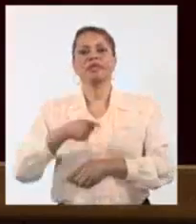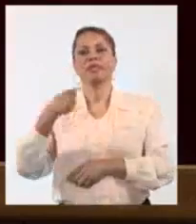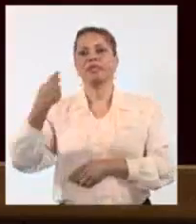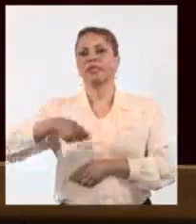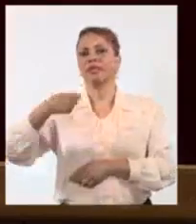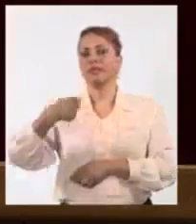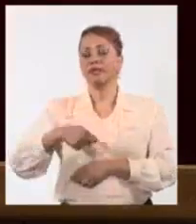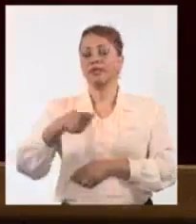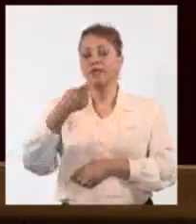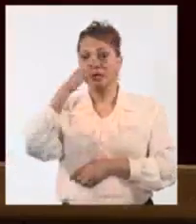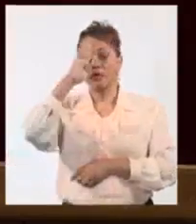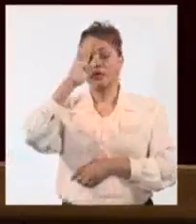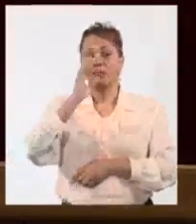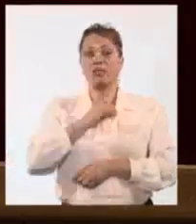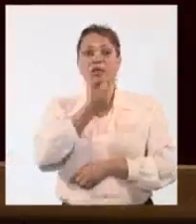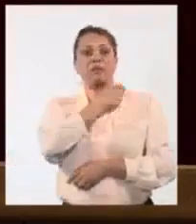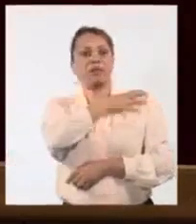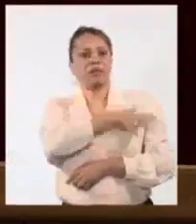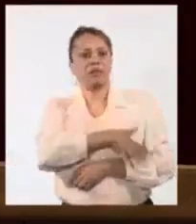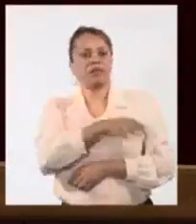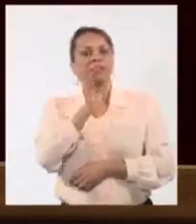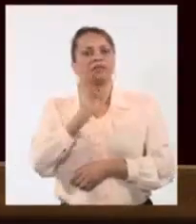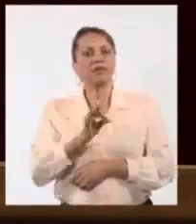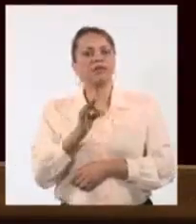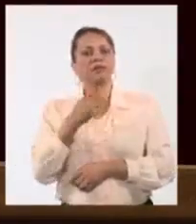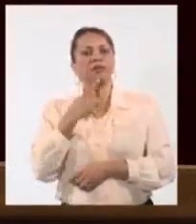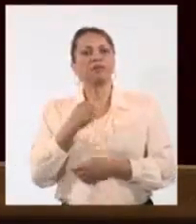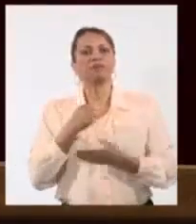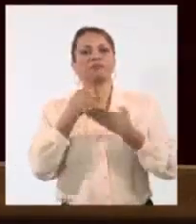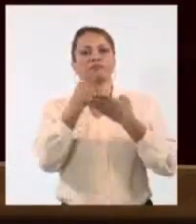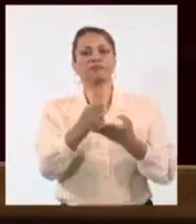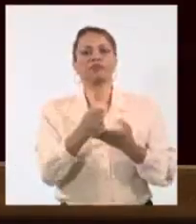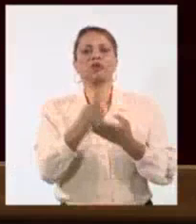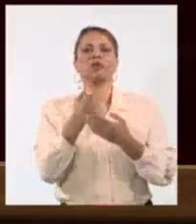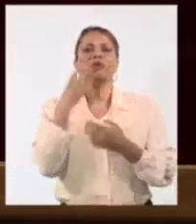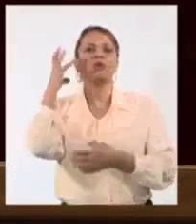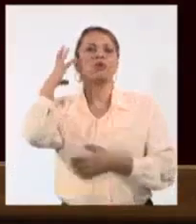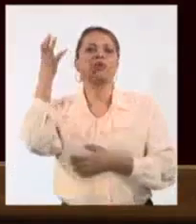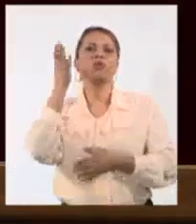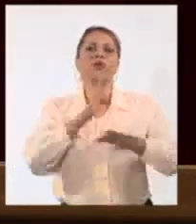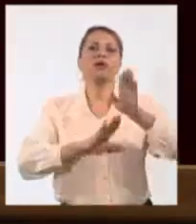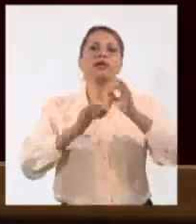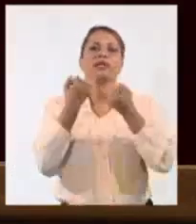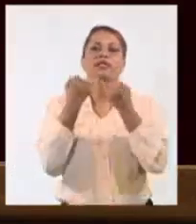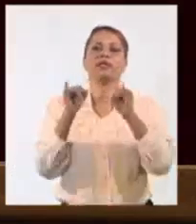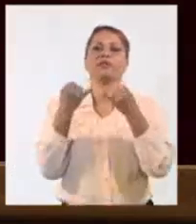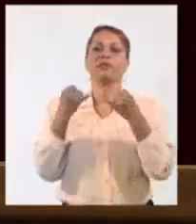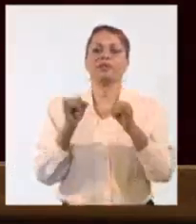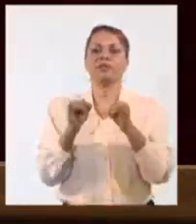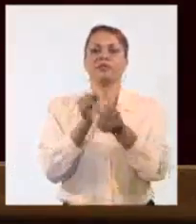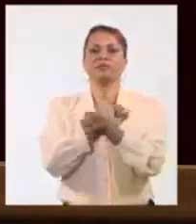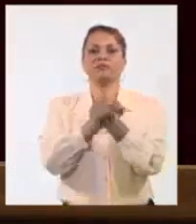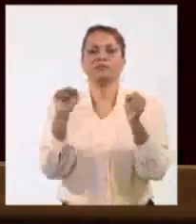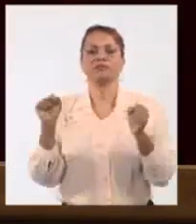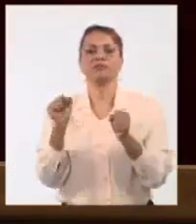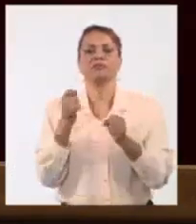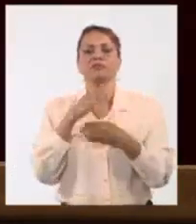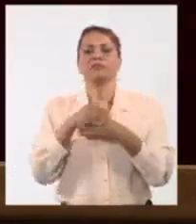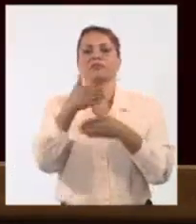heroico pueblo y a contar con un Estado independiente y soberano con las fronteras anteriores a 1967